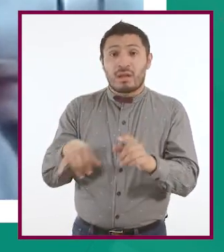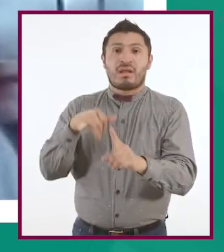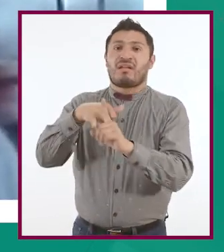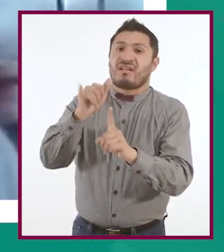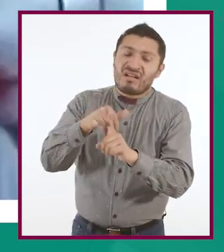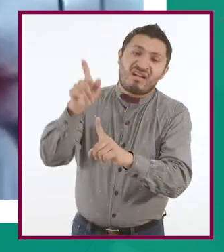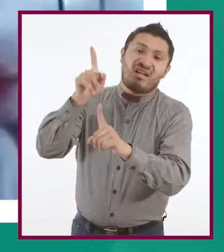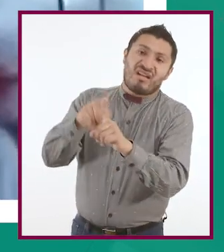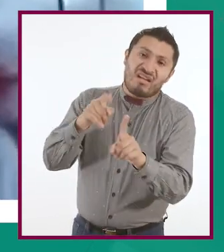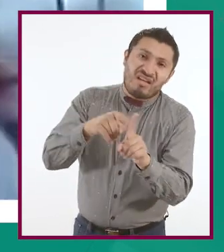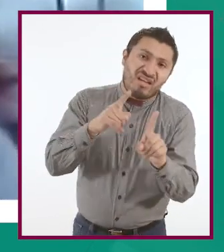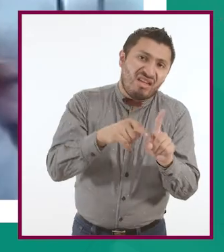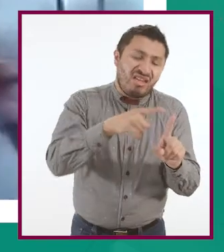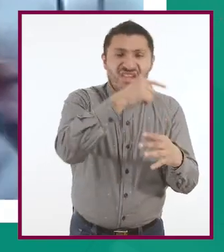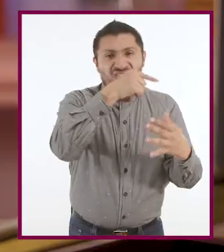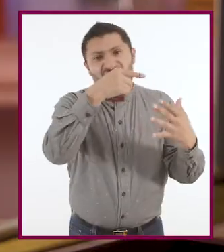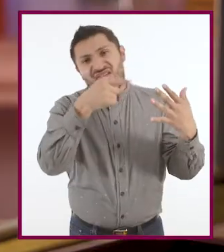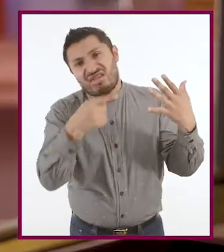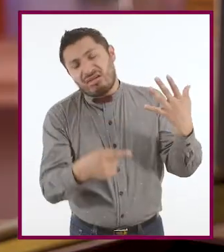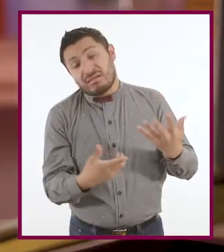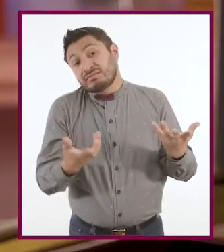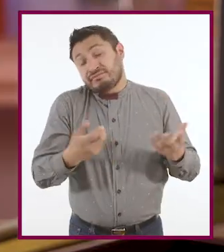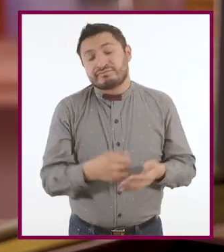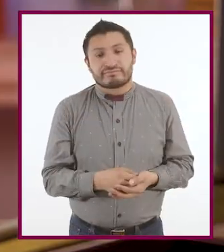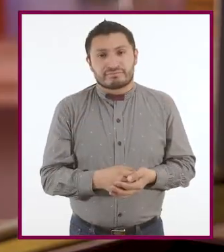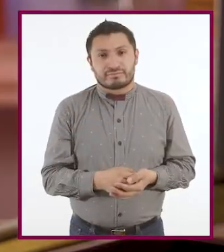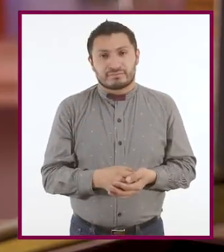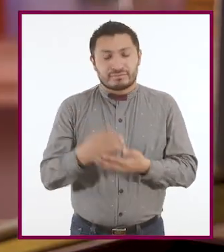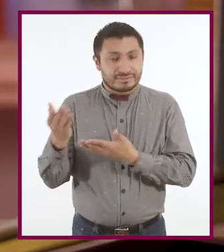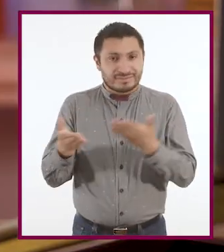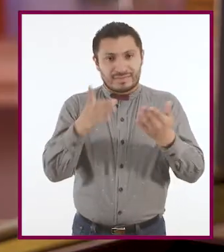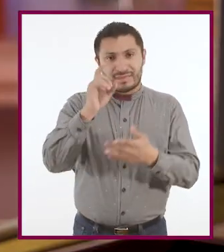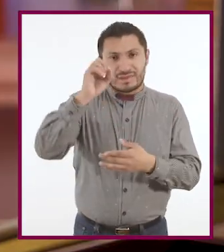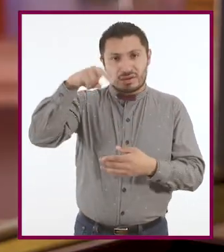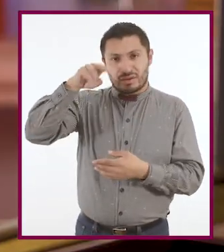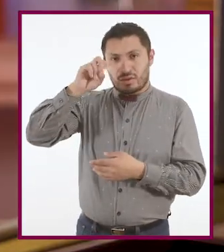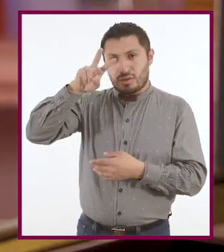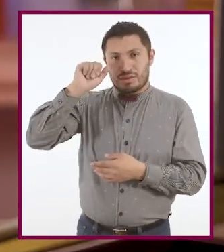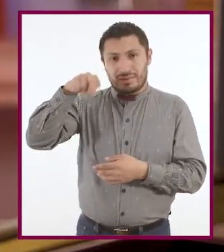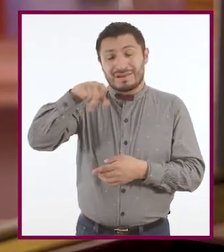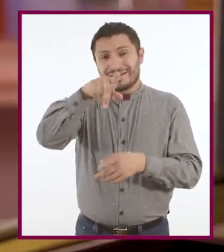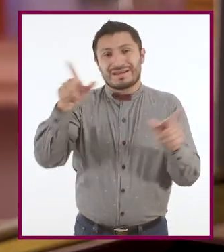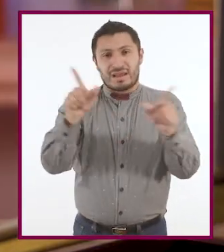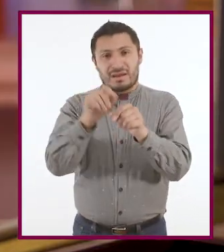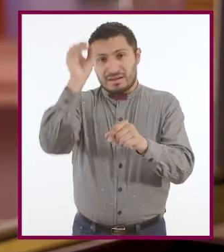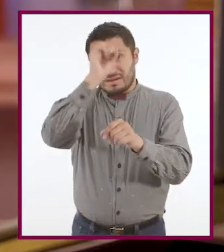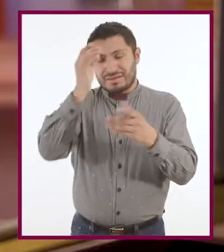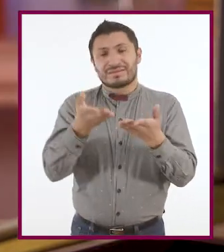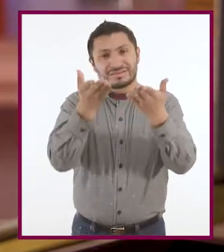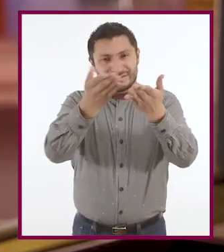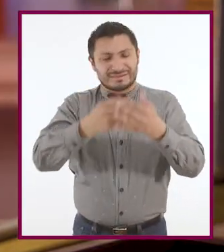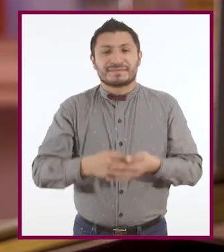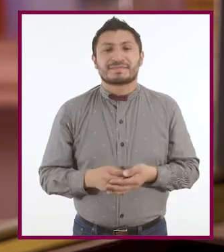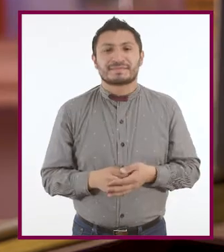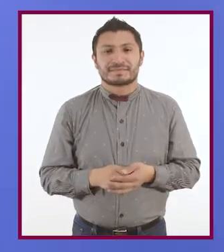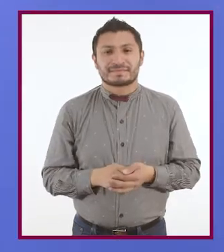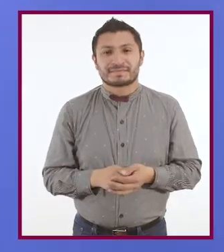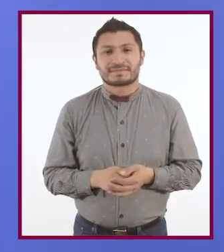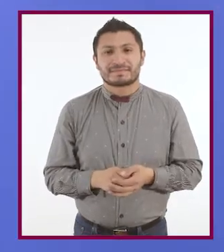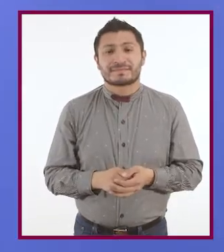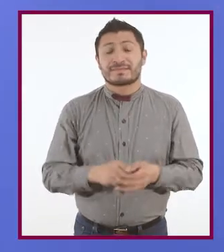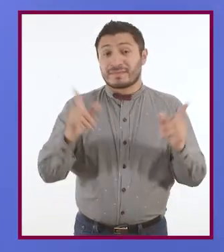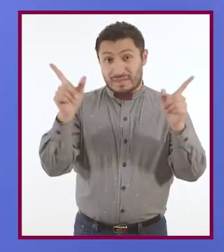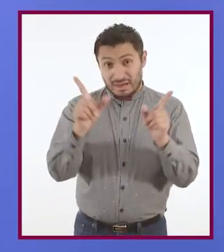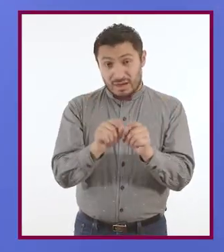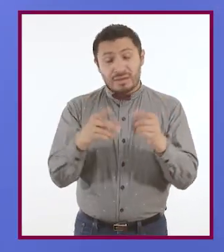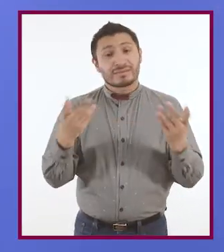criticar, te van a decir esto, el otro. Y es momento de ir con Donovan para un resumen de sus opiniones y comentarios. Adelante, Donovan. En